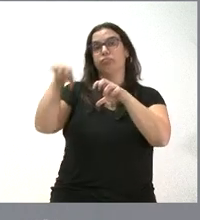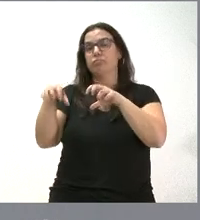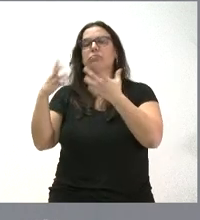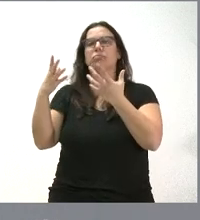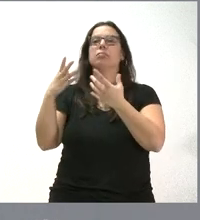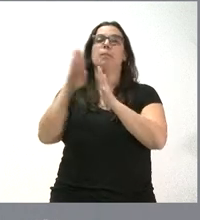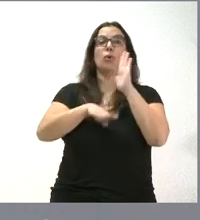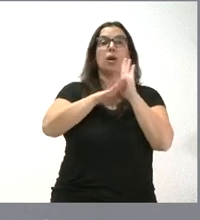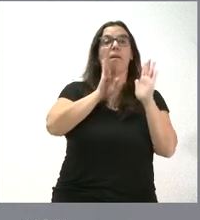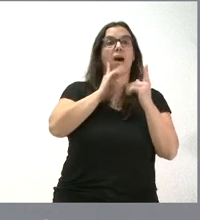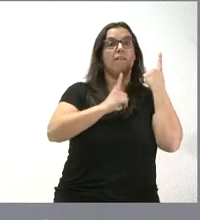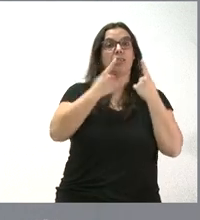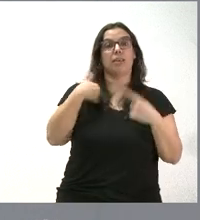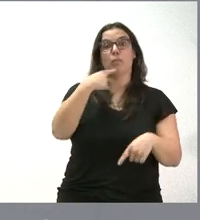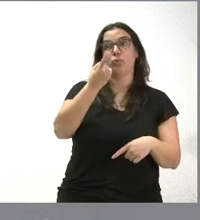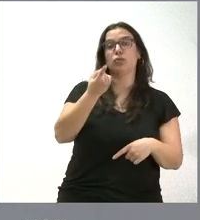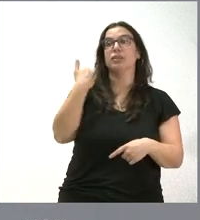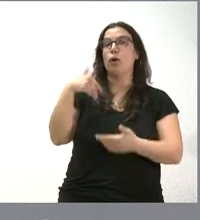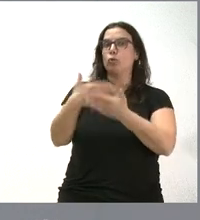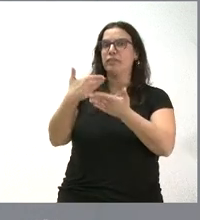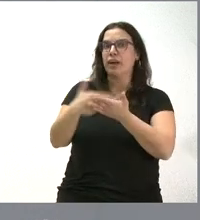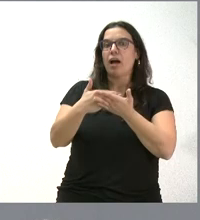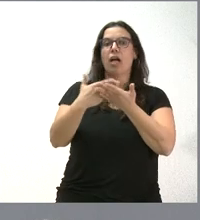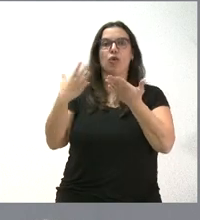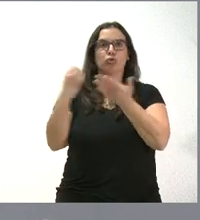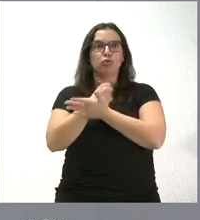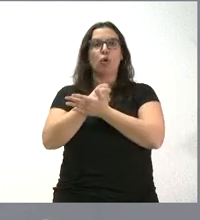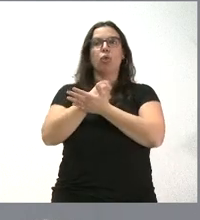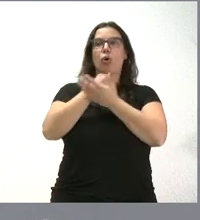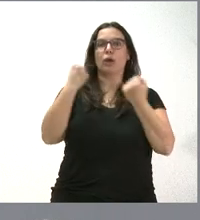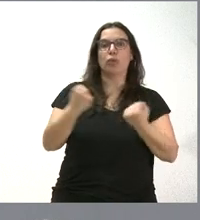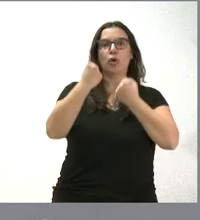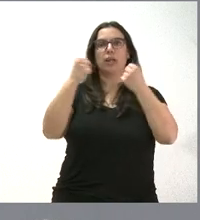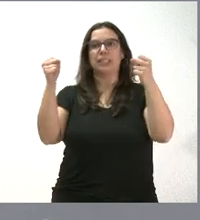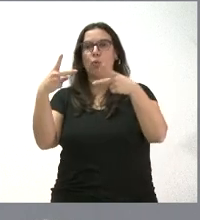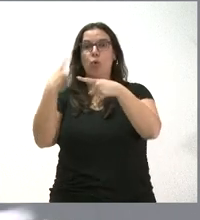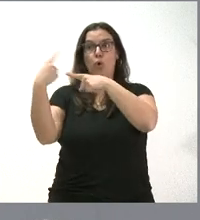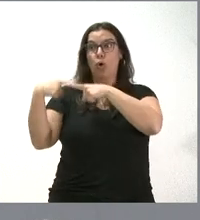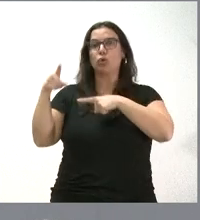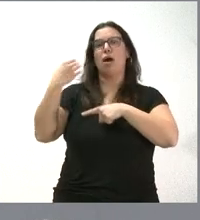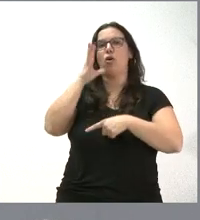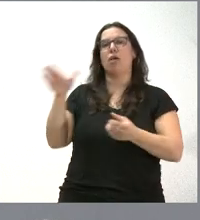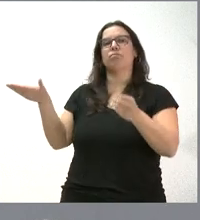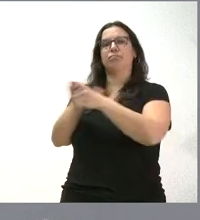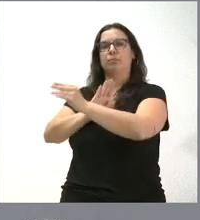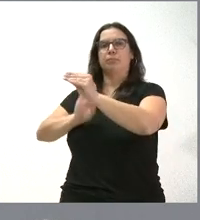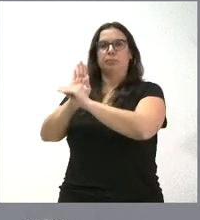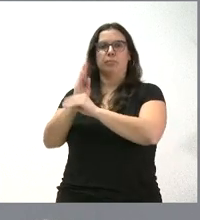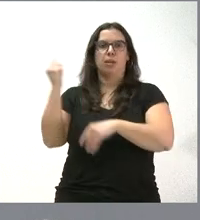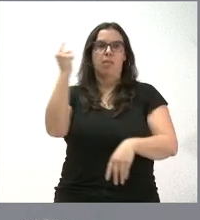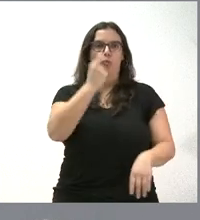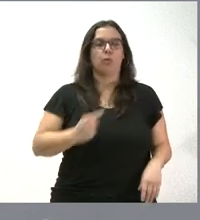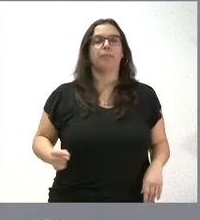programa que les hemos comentado alguna vez, y una vez que se han justificado las actuaciones por parte de los propietarios, se corresponde a financiar el coste de los mismos,